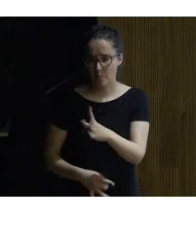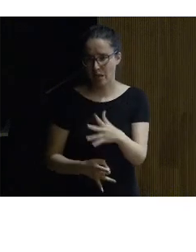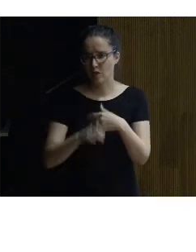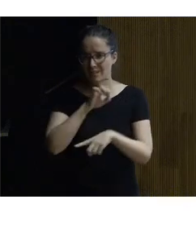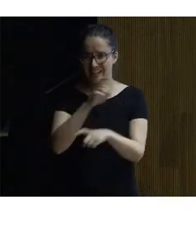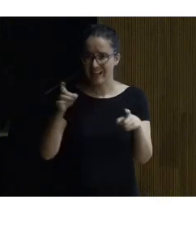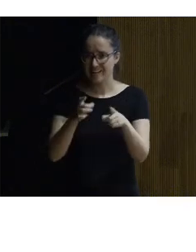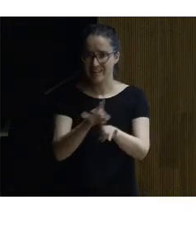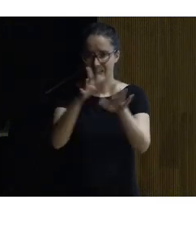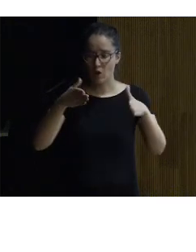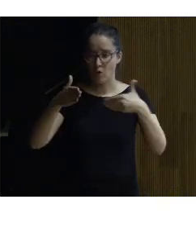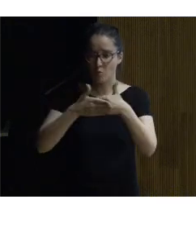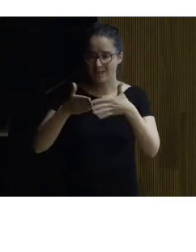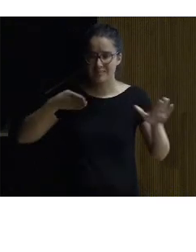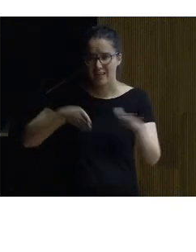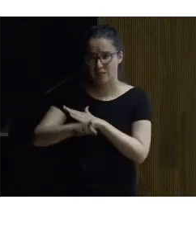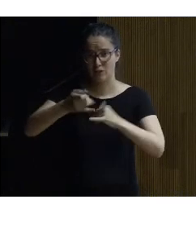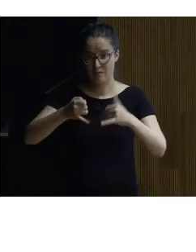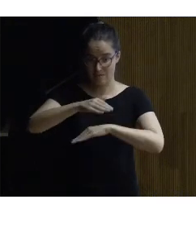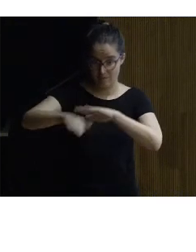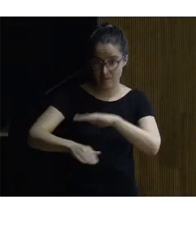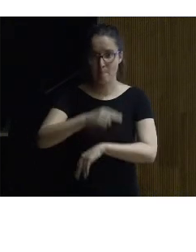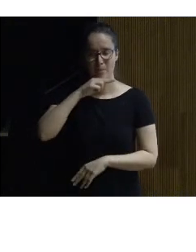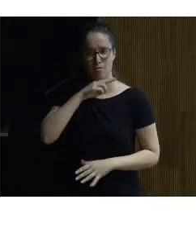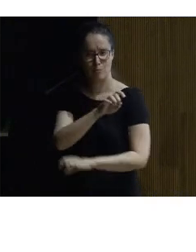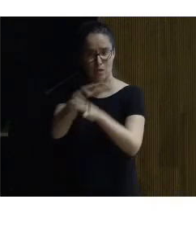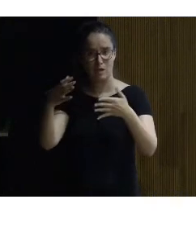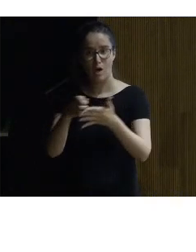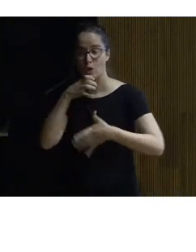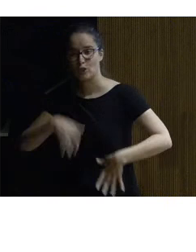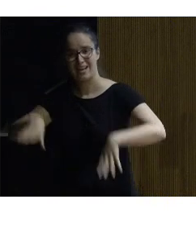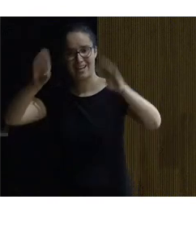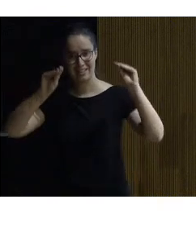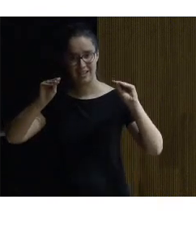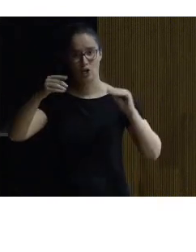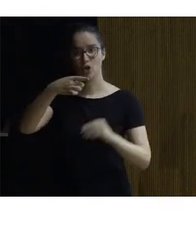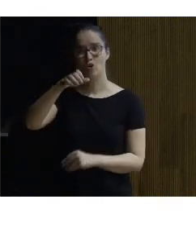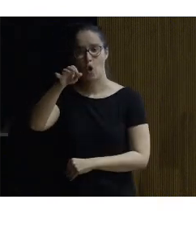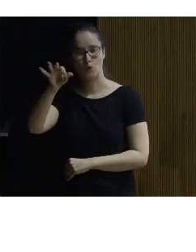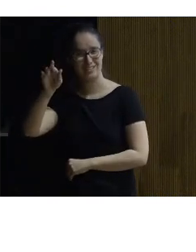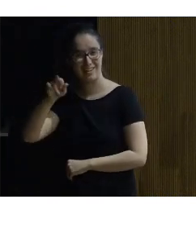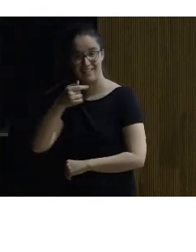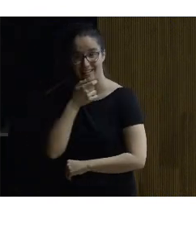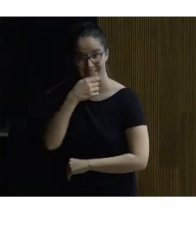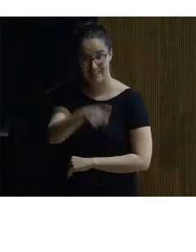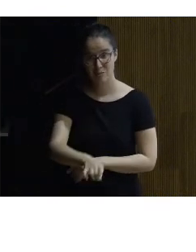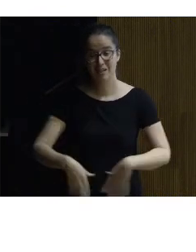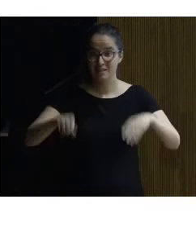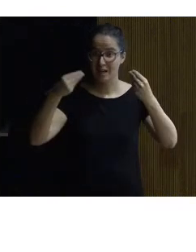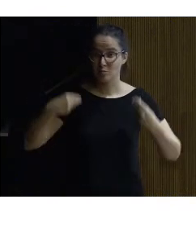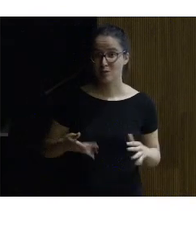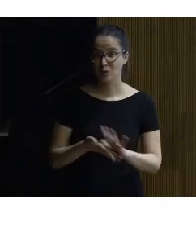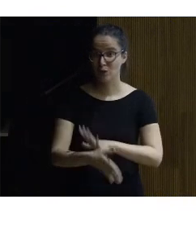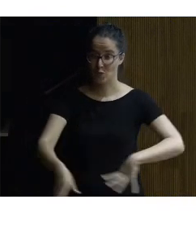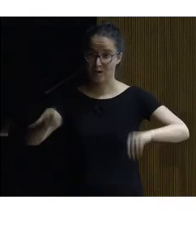puertas de acceso a nivel inferior donde está en los baños y nos vamos a una catedral la de Gloucester esta catedral es